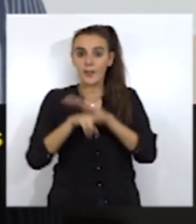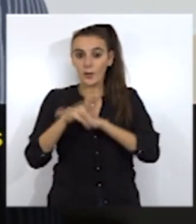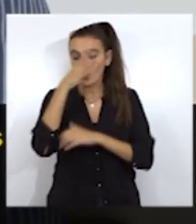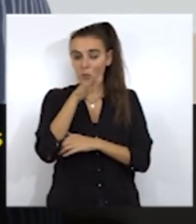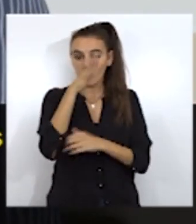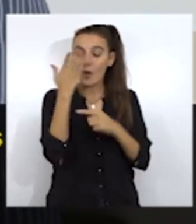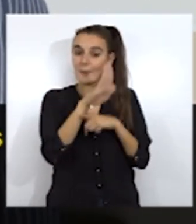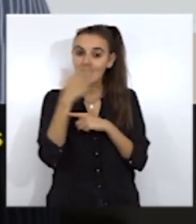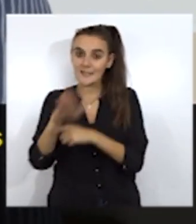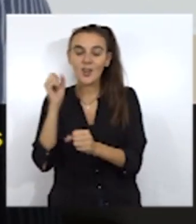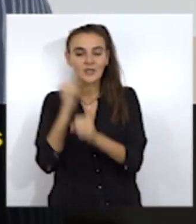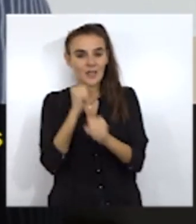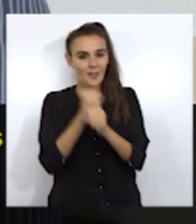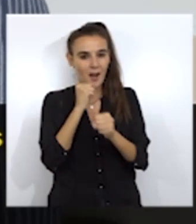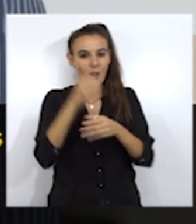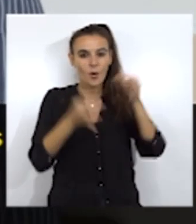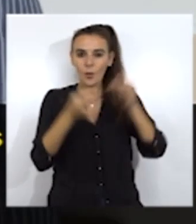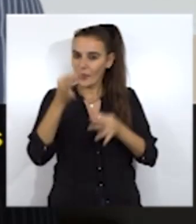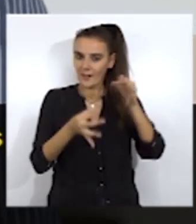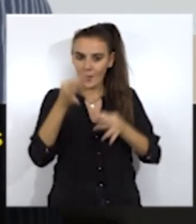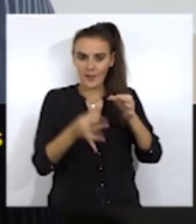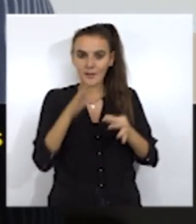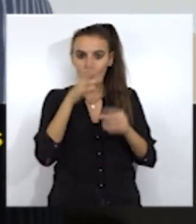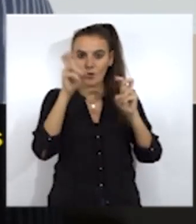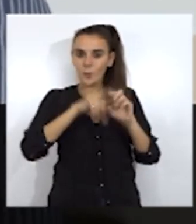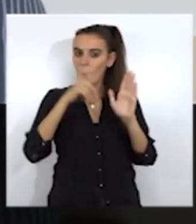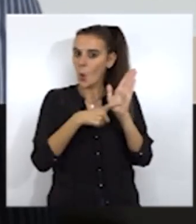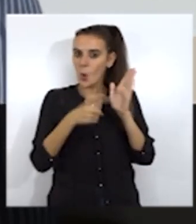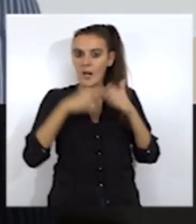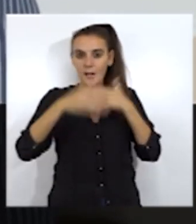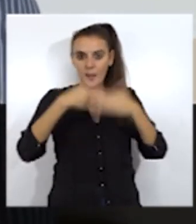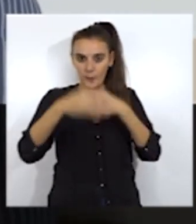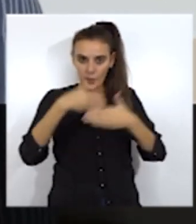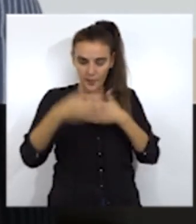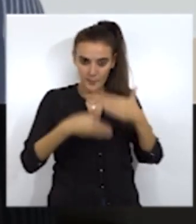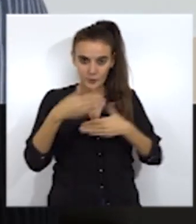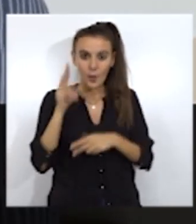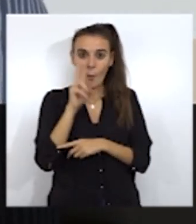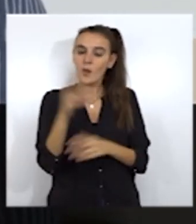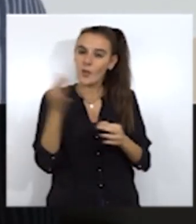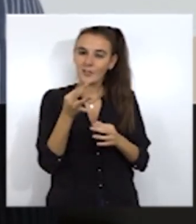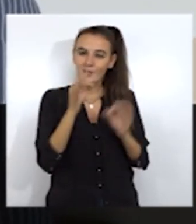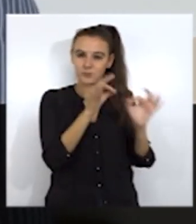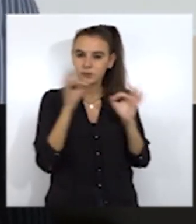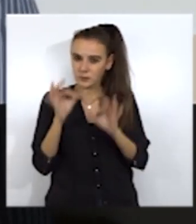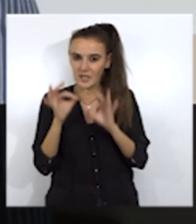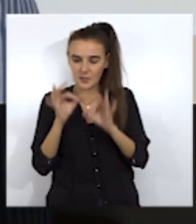trabajarlo jurídicamente según la ley de procedimiento y viendo todas las singularidades que se han